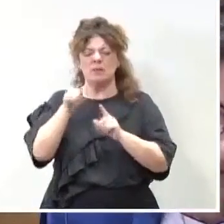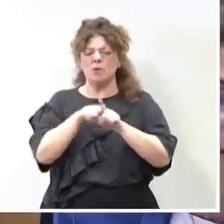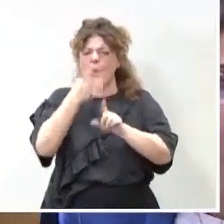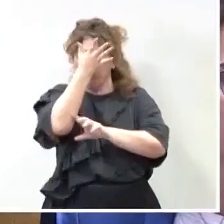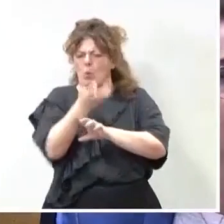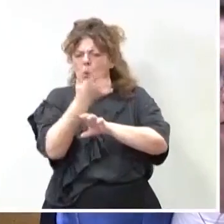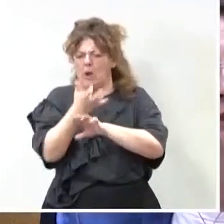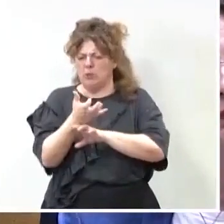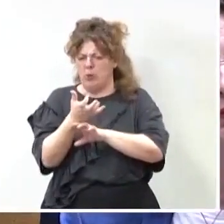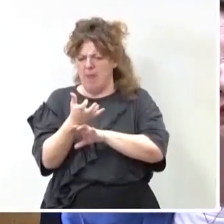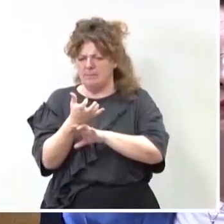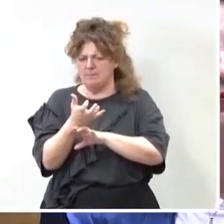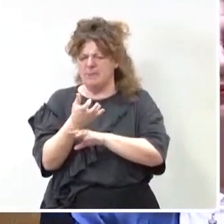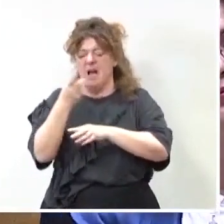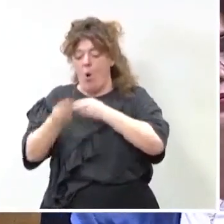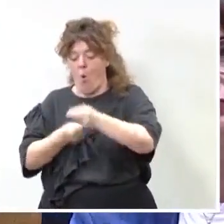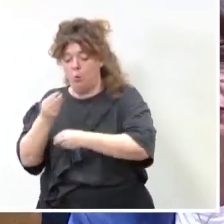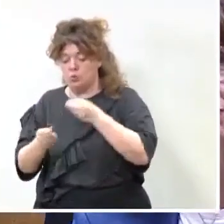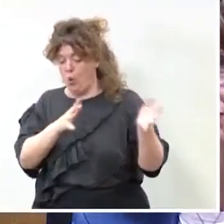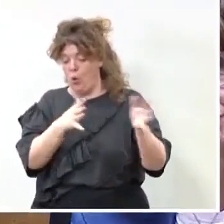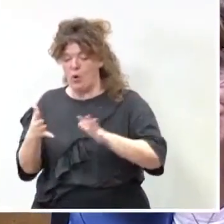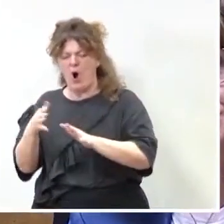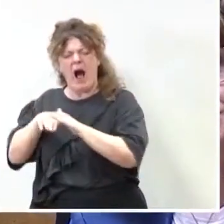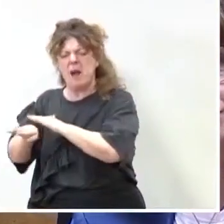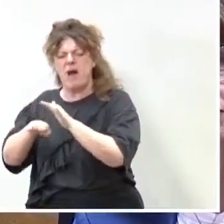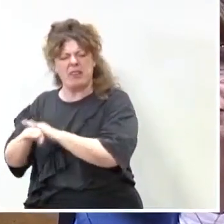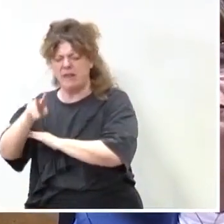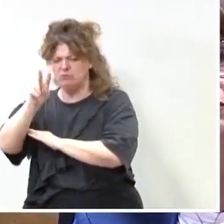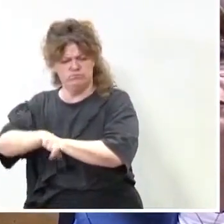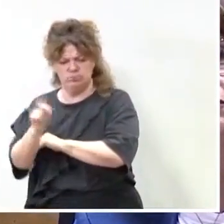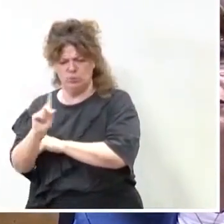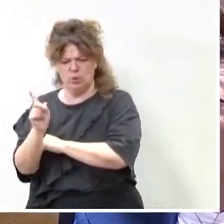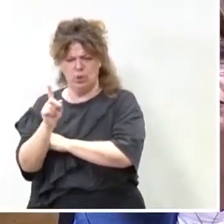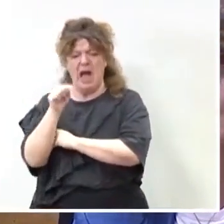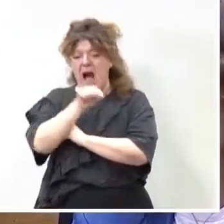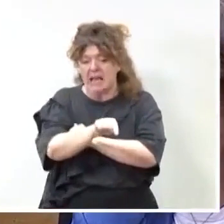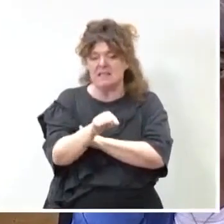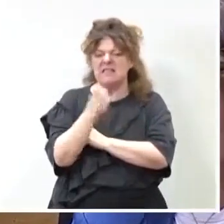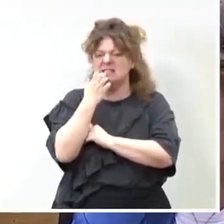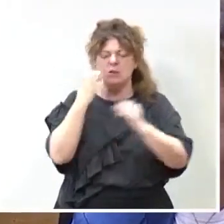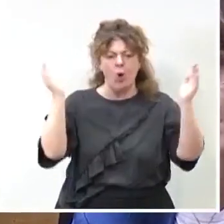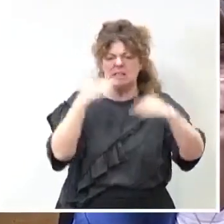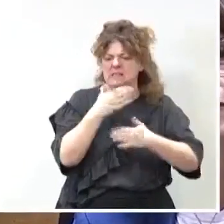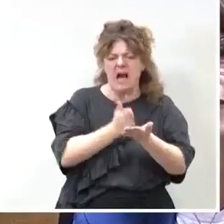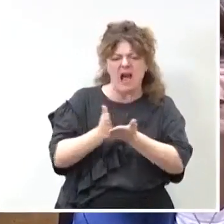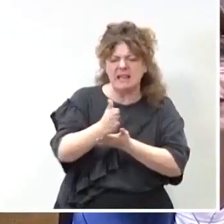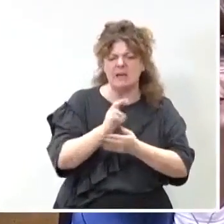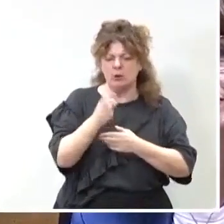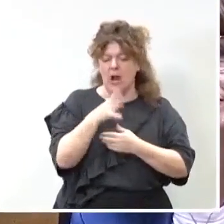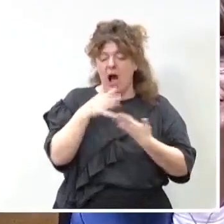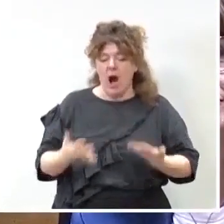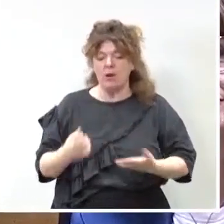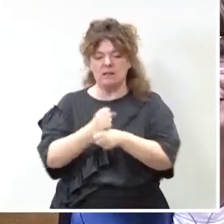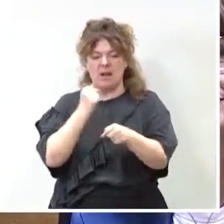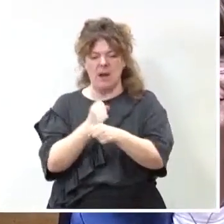y preferentemente uso más que almacenamiento tengan lugar allí donde no existe otra alternativa y por eso trabajamos